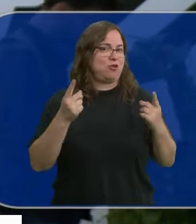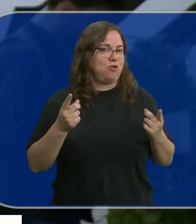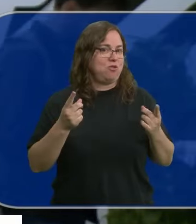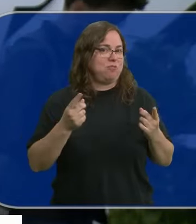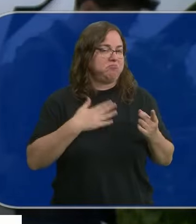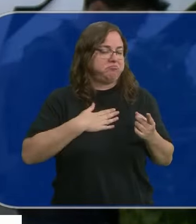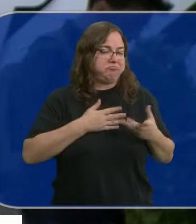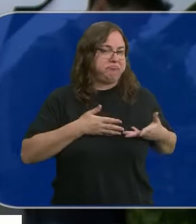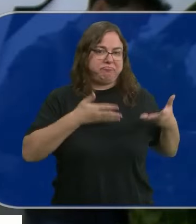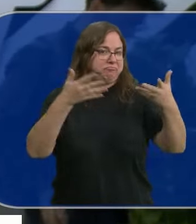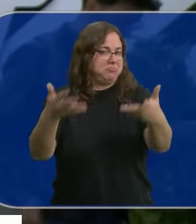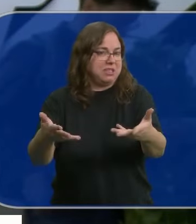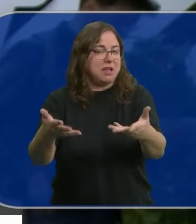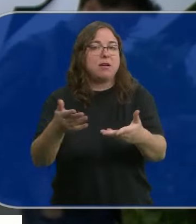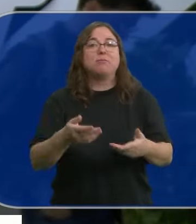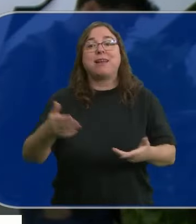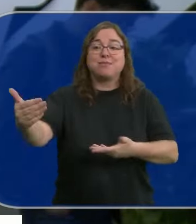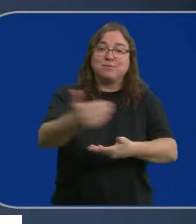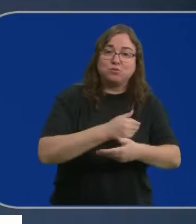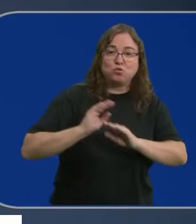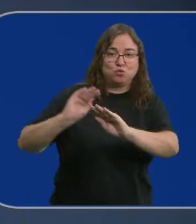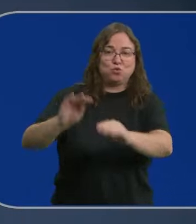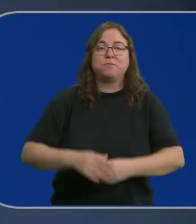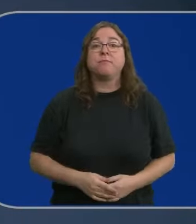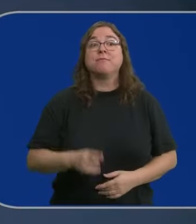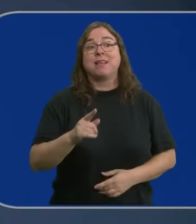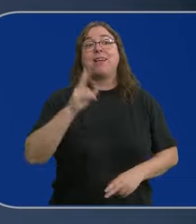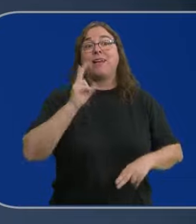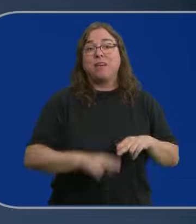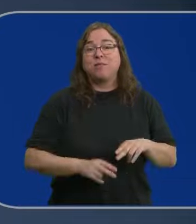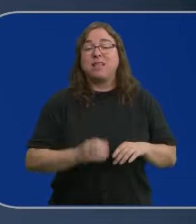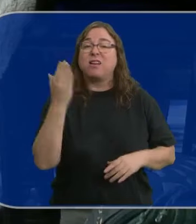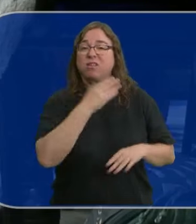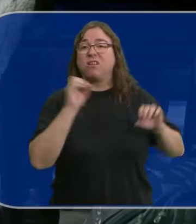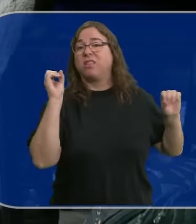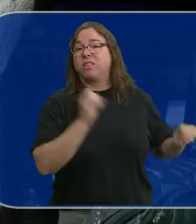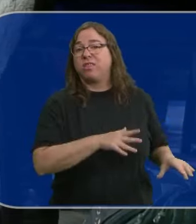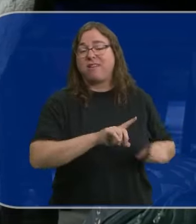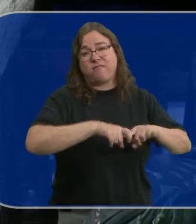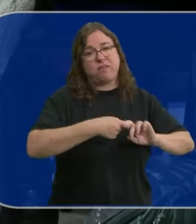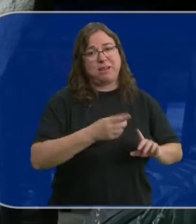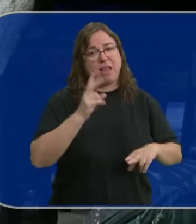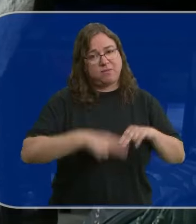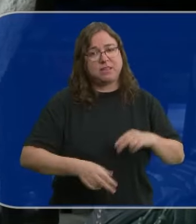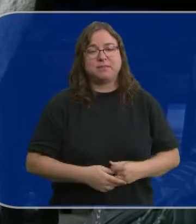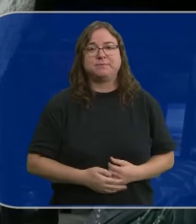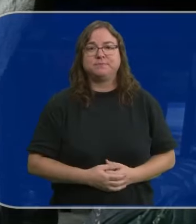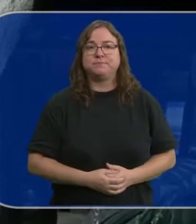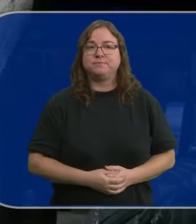totalmente altruista para contribuir para su causa. Y así ayudar a prevenir el abandono escolar en estas familias.